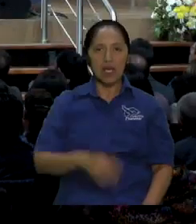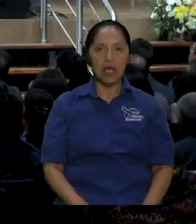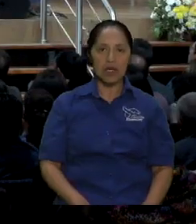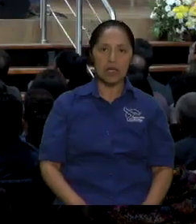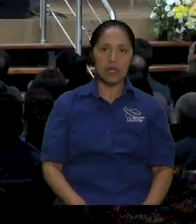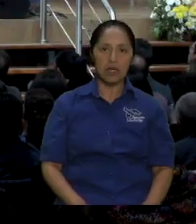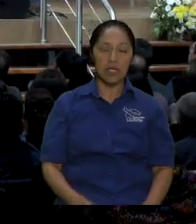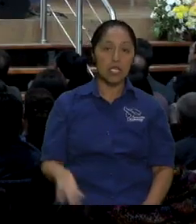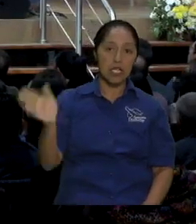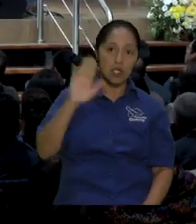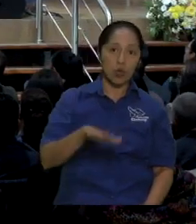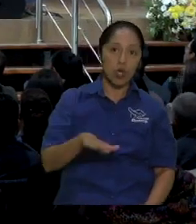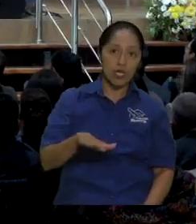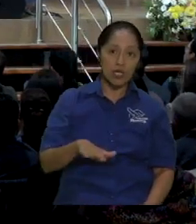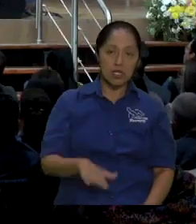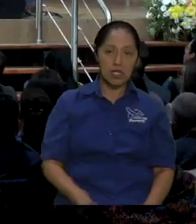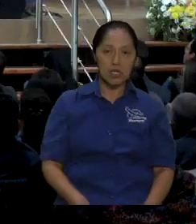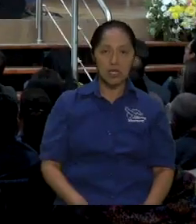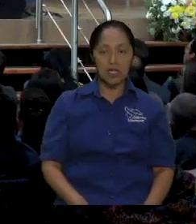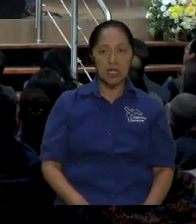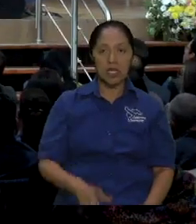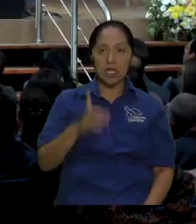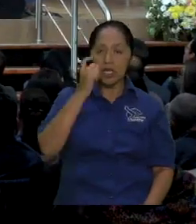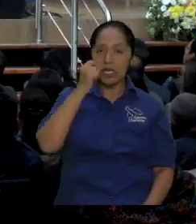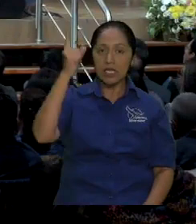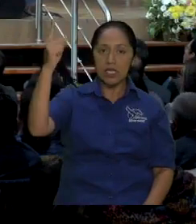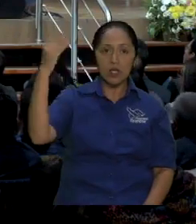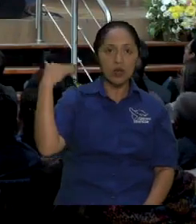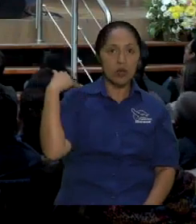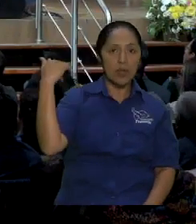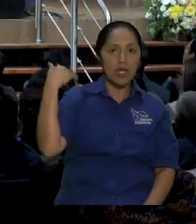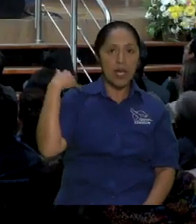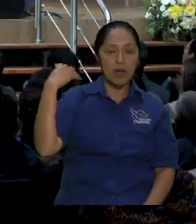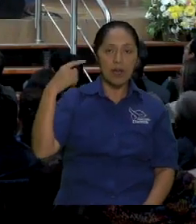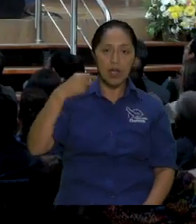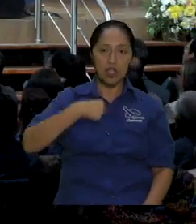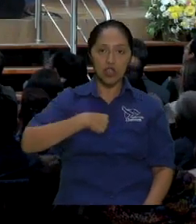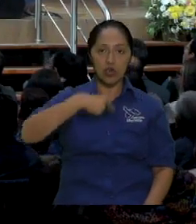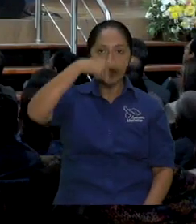a tiempo completo ¿y qué cree que hago el primer día?